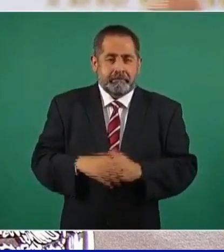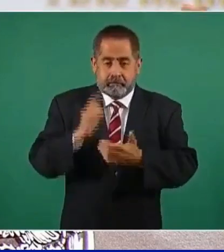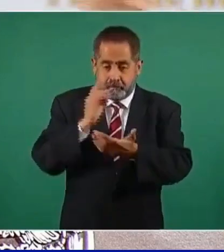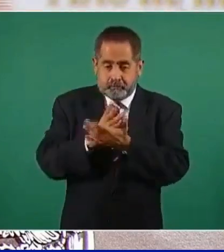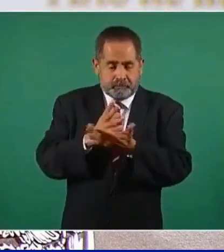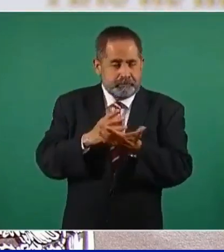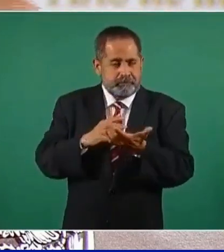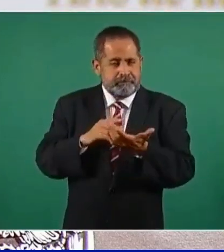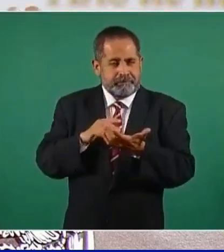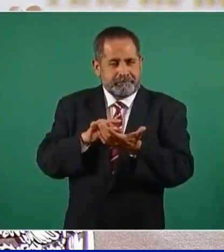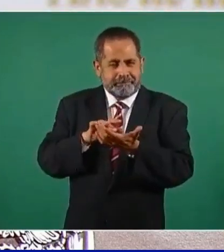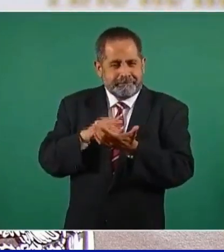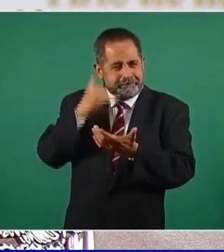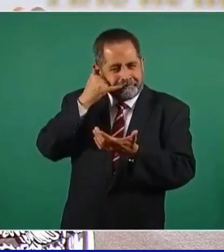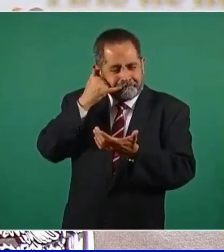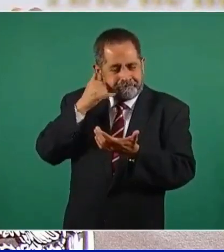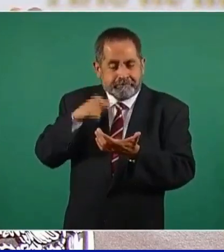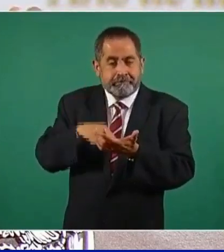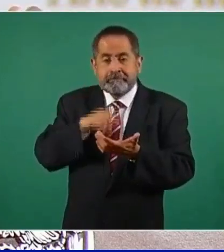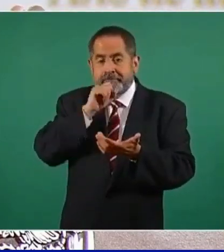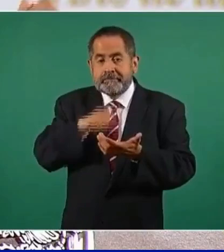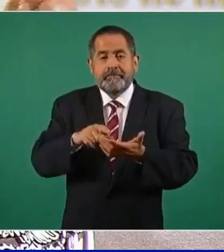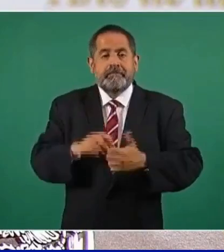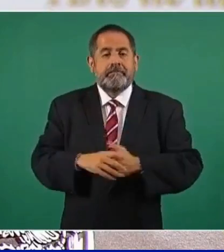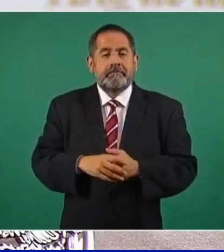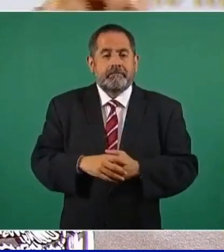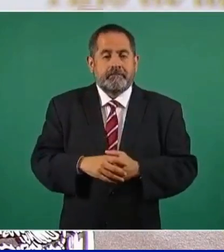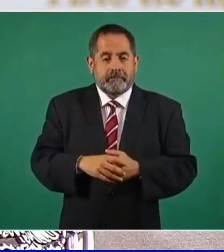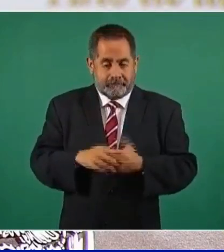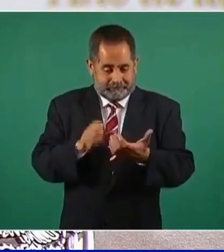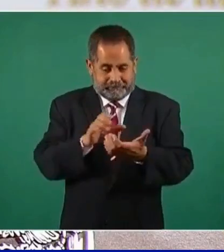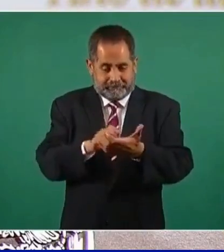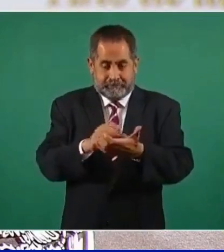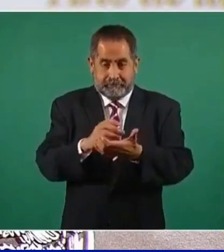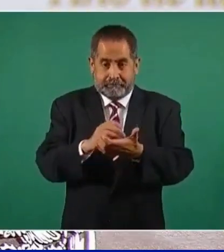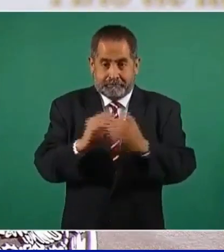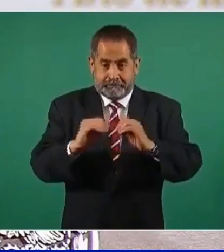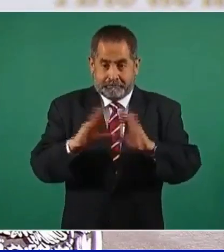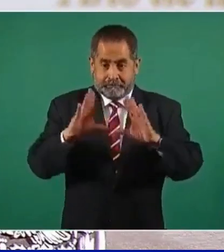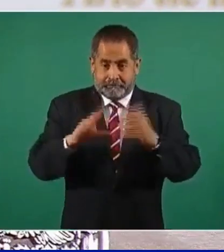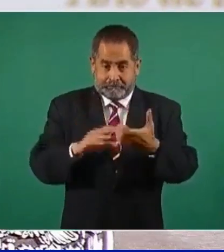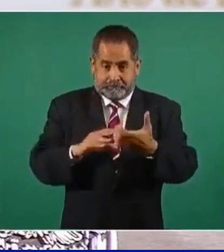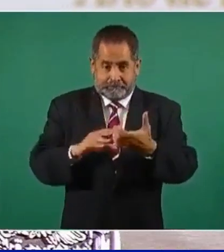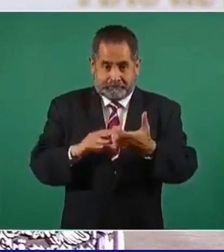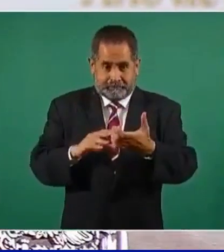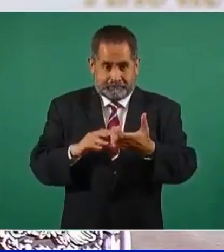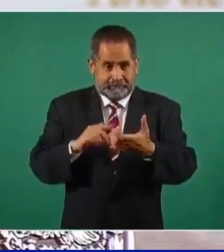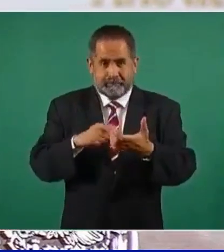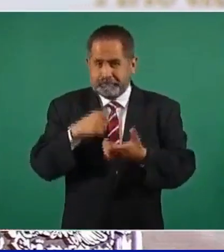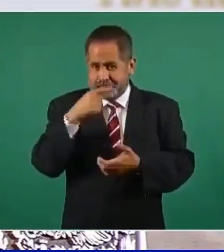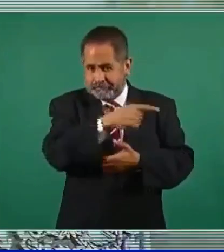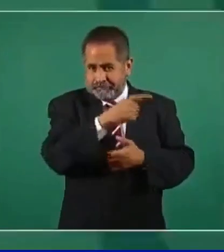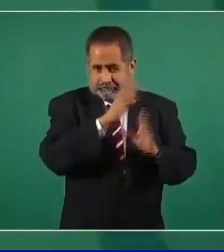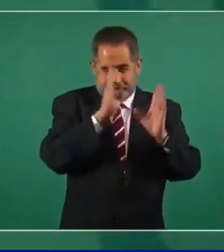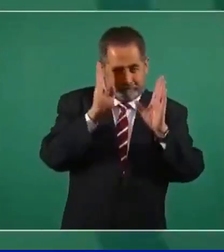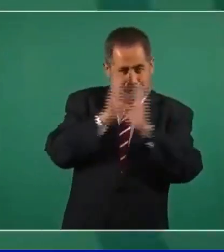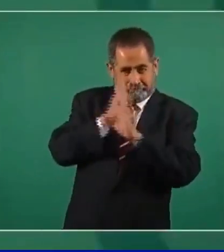llamada, un teléfono prendido con esos equipos,